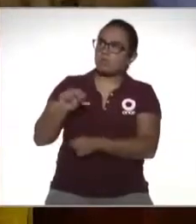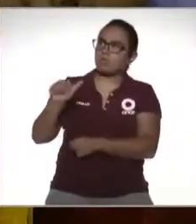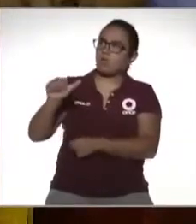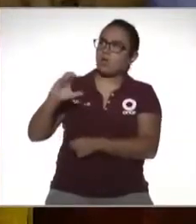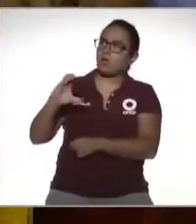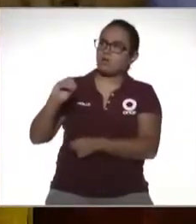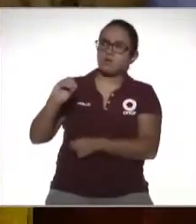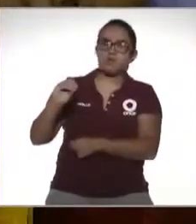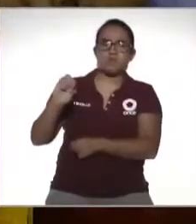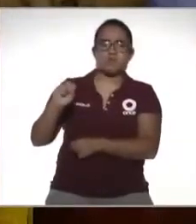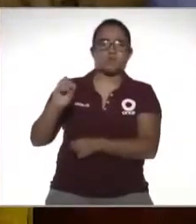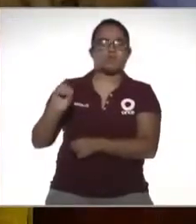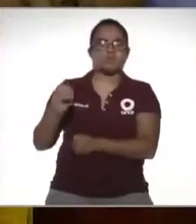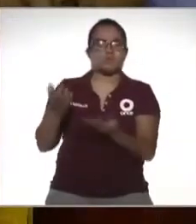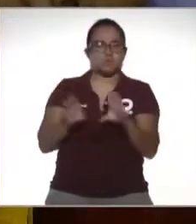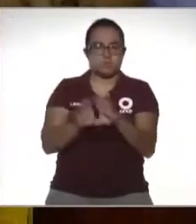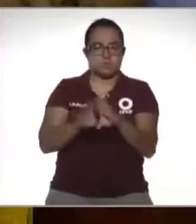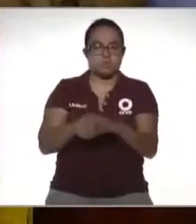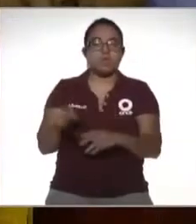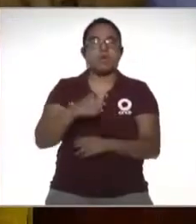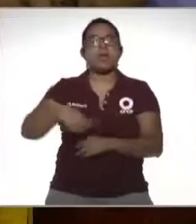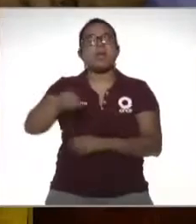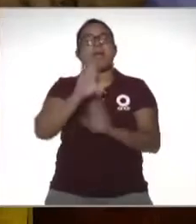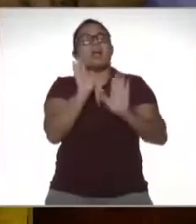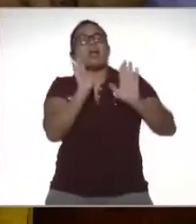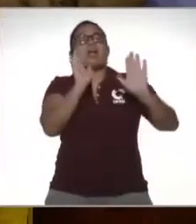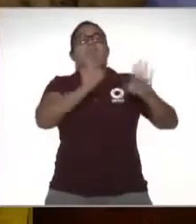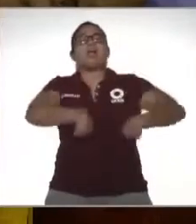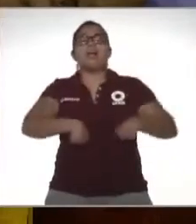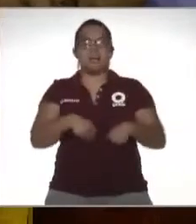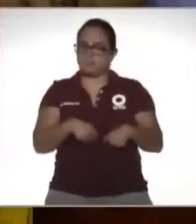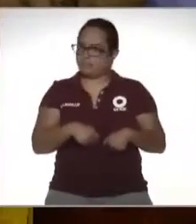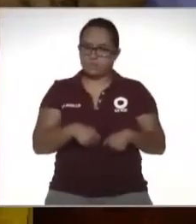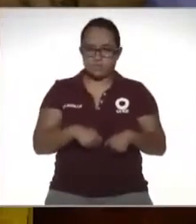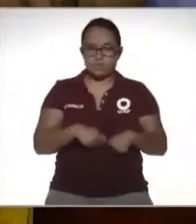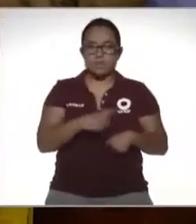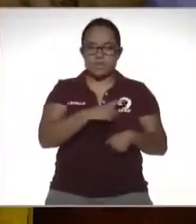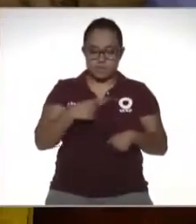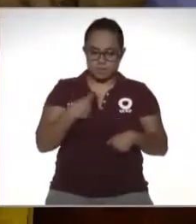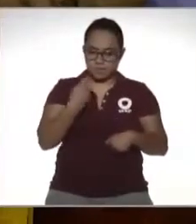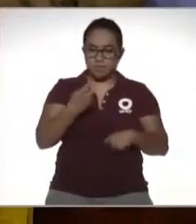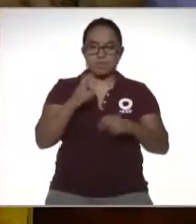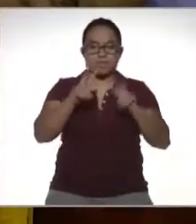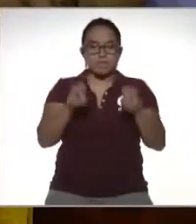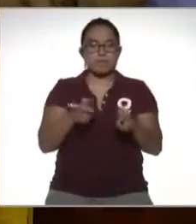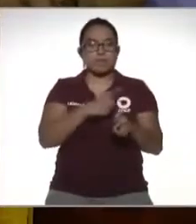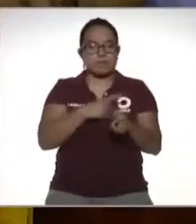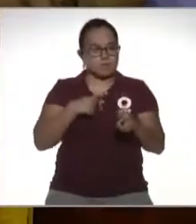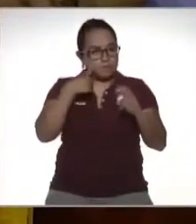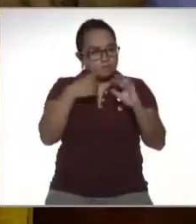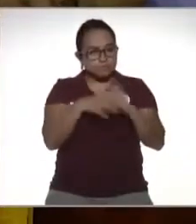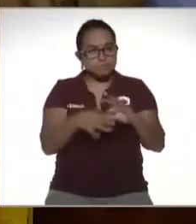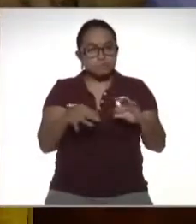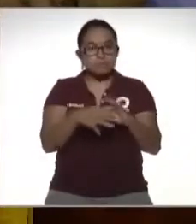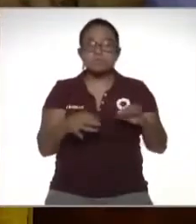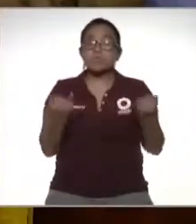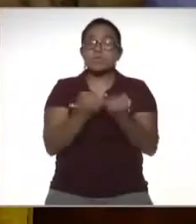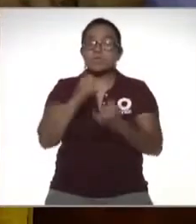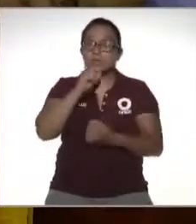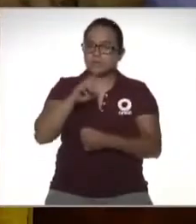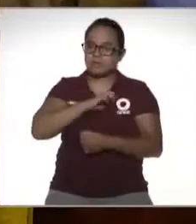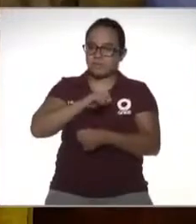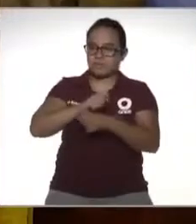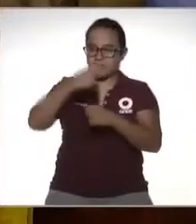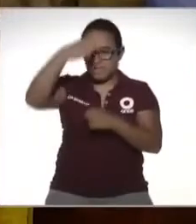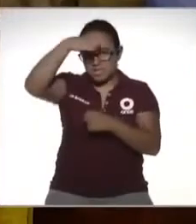las viven entonces es momento de no pasar por alto este tipo de acciones hablar sobre el tema y pues ponerlo en la mesa junto con los